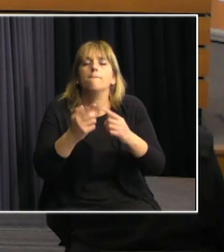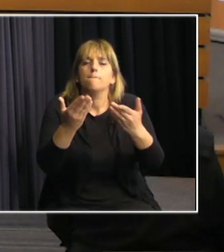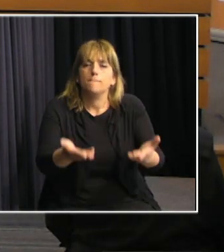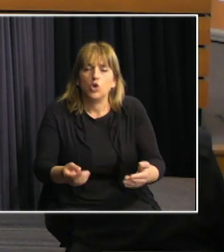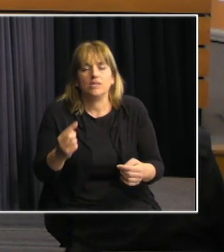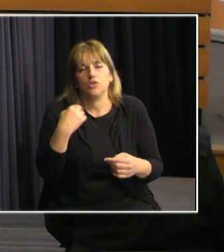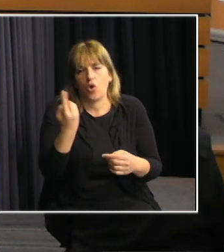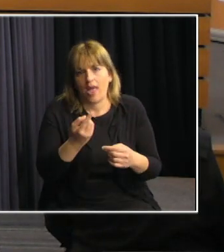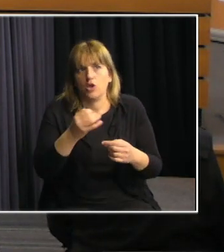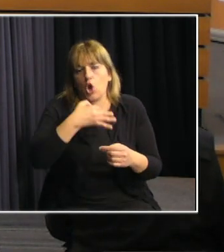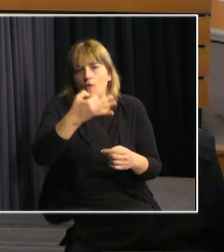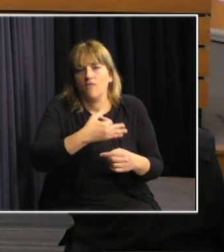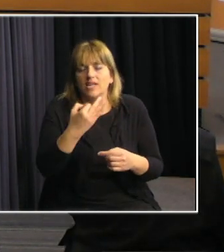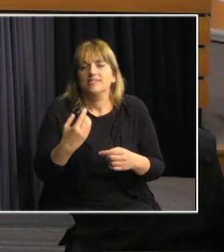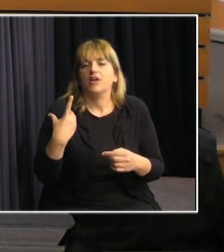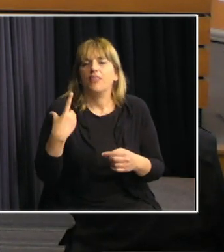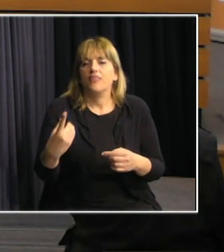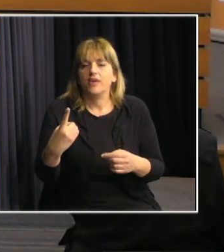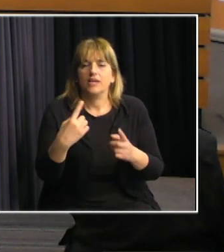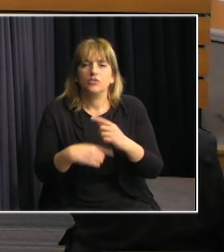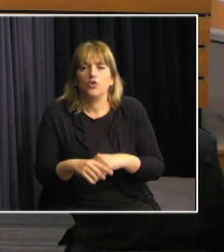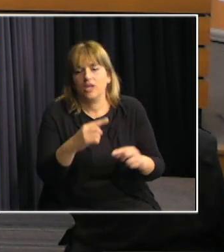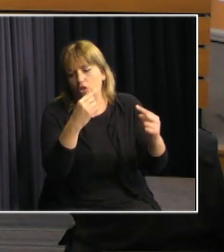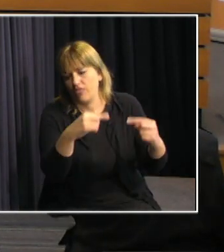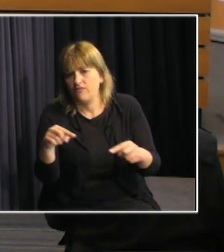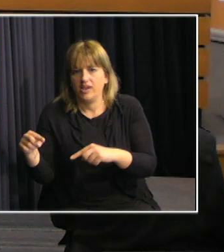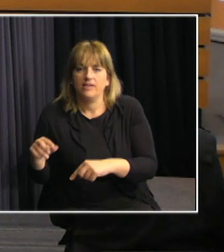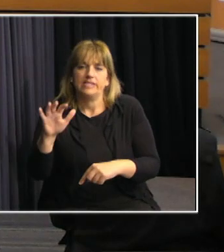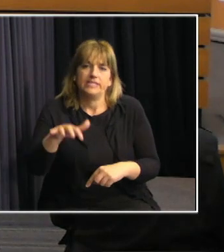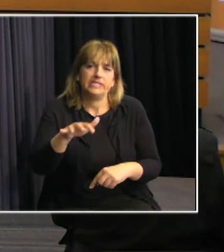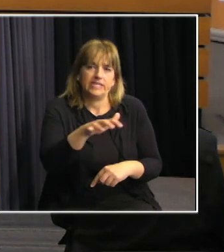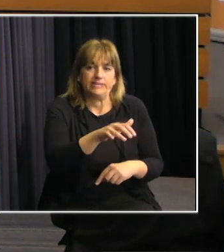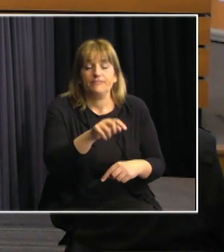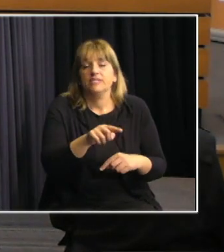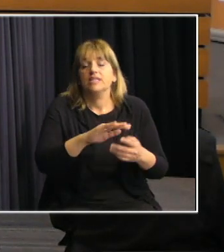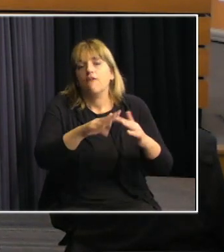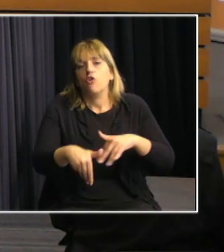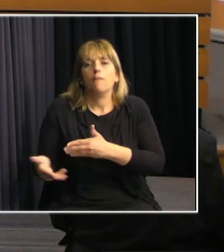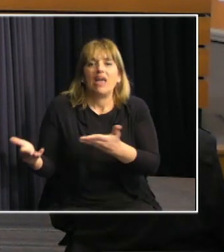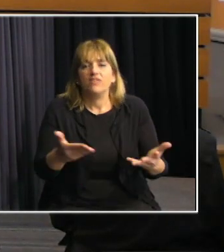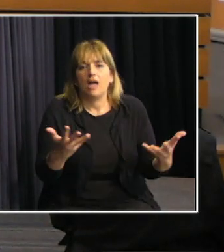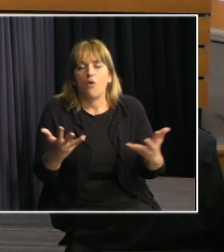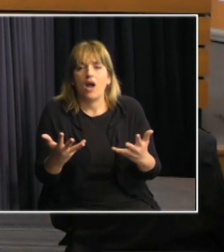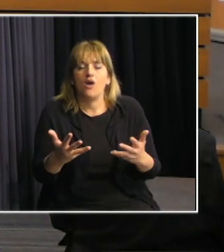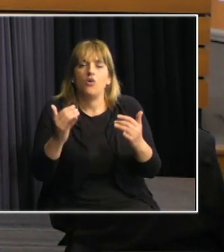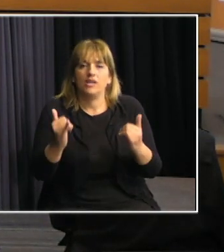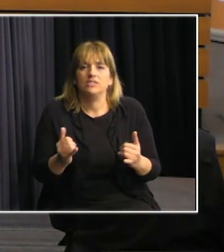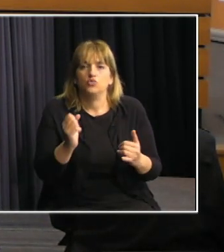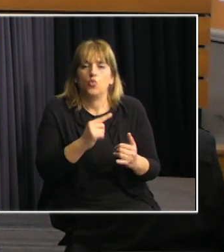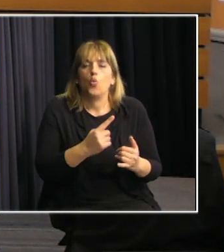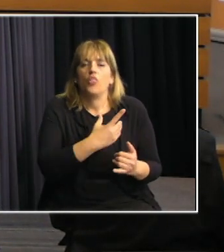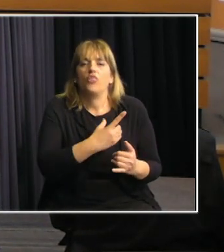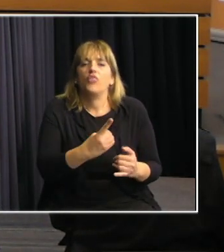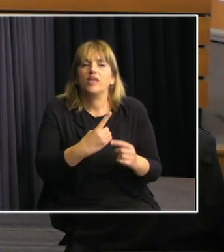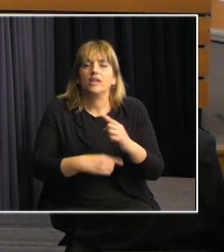participan de esta conferencia los directores de los distintos medios. En ese marco, invitamos a hacer uso de la palabra a la